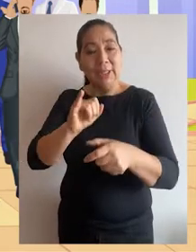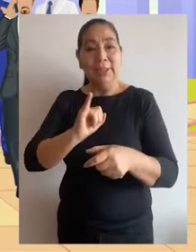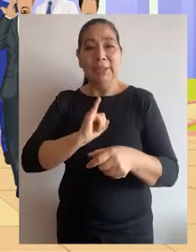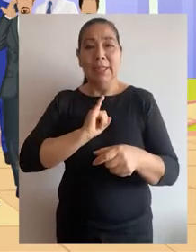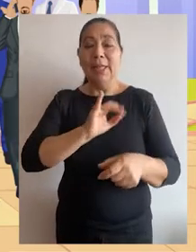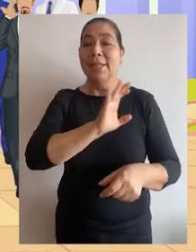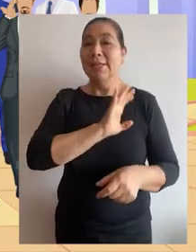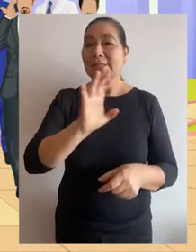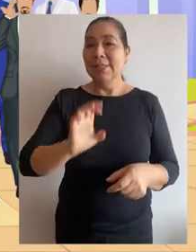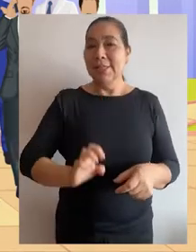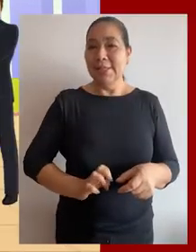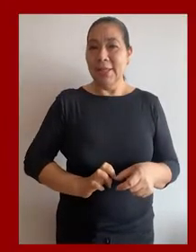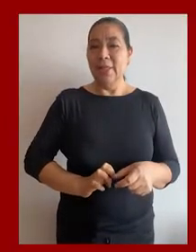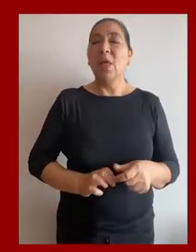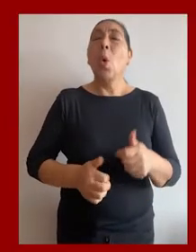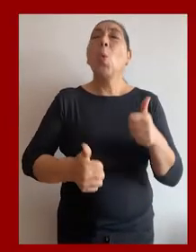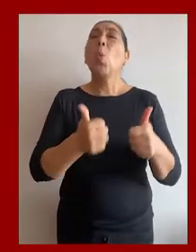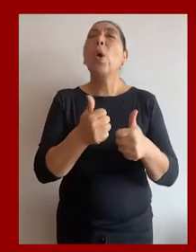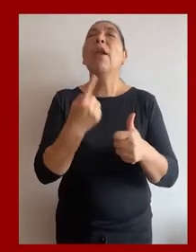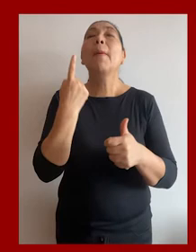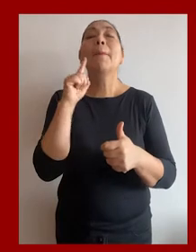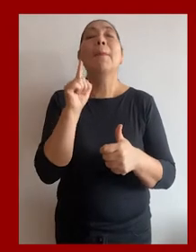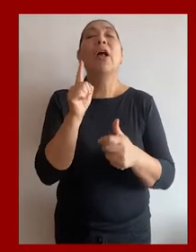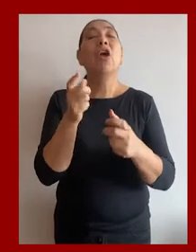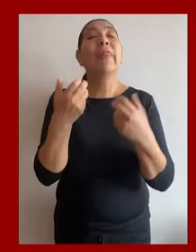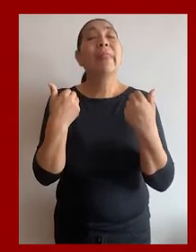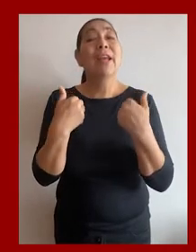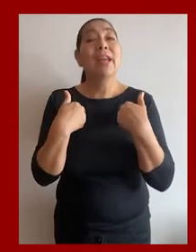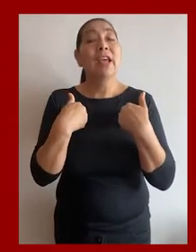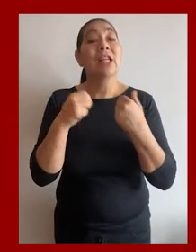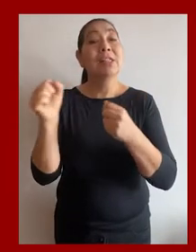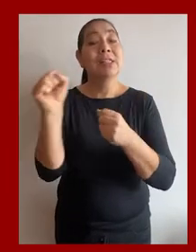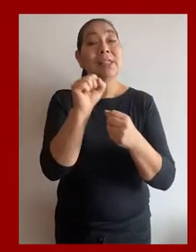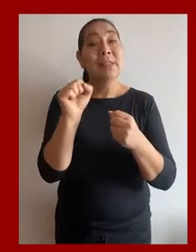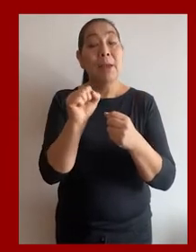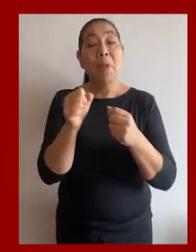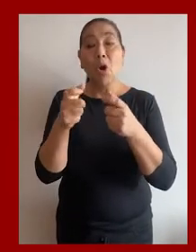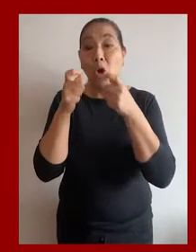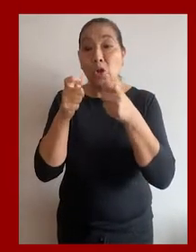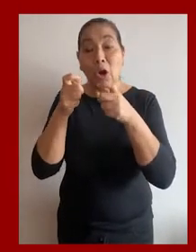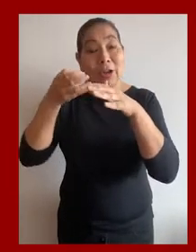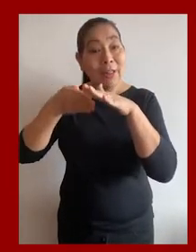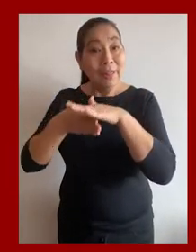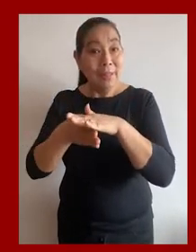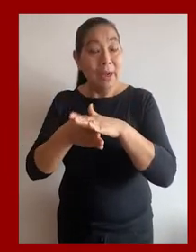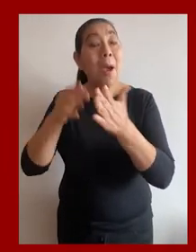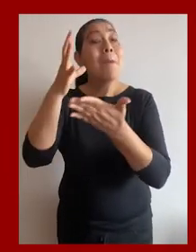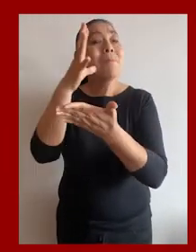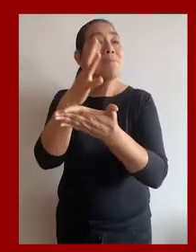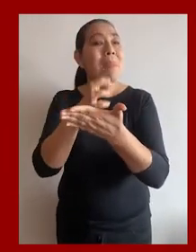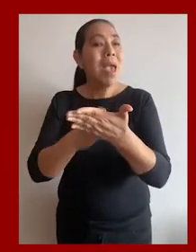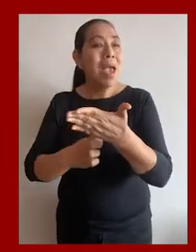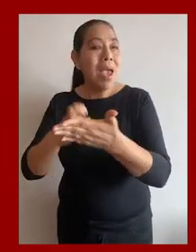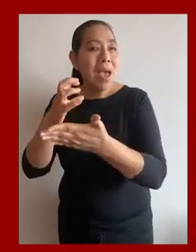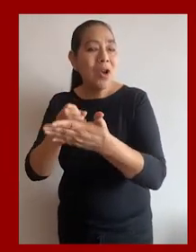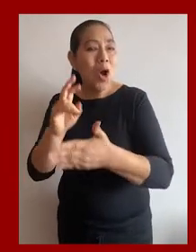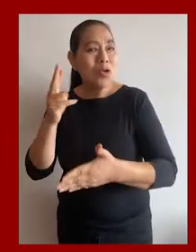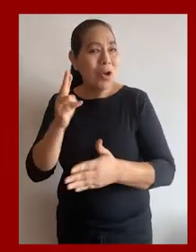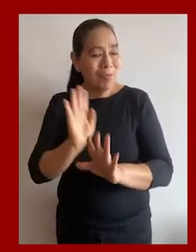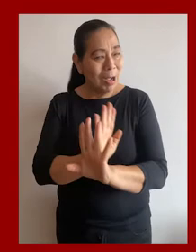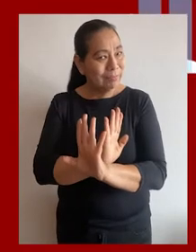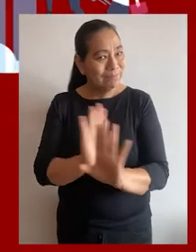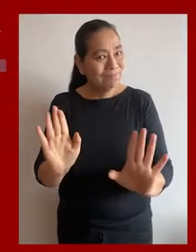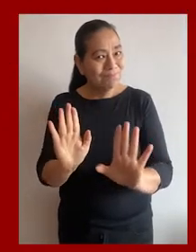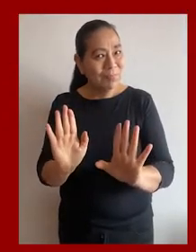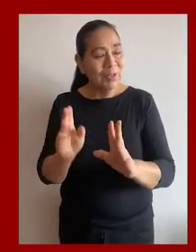de las entidades del Estado. ¿Cuál es el beneficio de contar con un sistema de control interno? Reducir los riesgos de